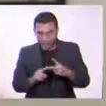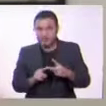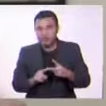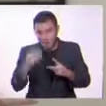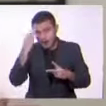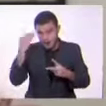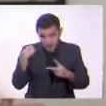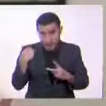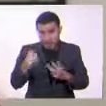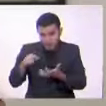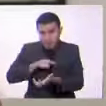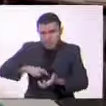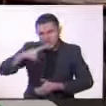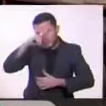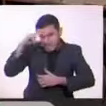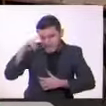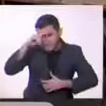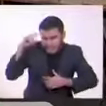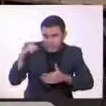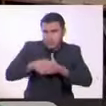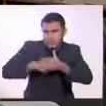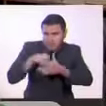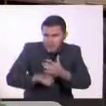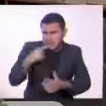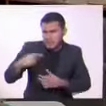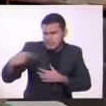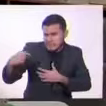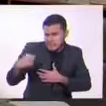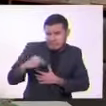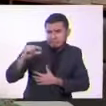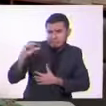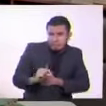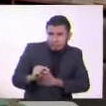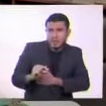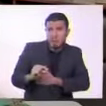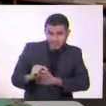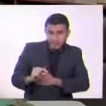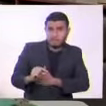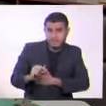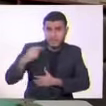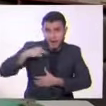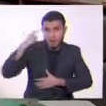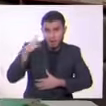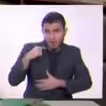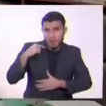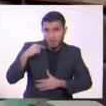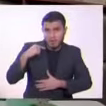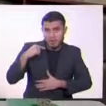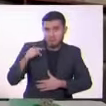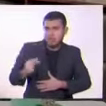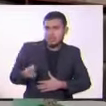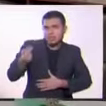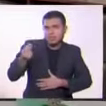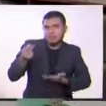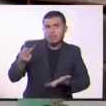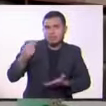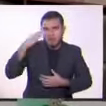las mujeres obreras, quienes ganaban menos del salario que ganaba un obrero promedio.